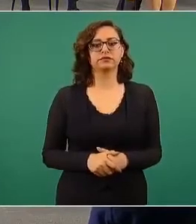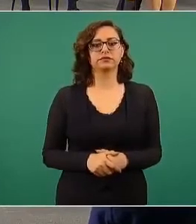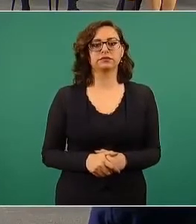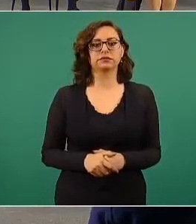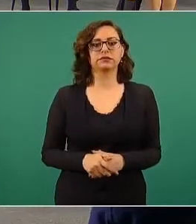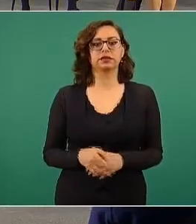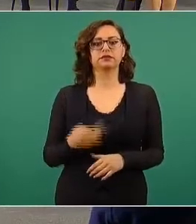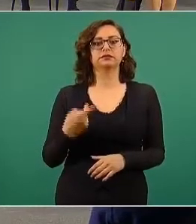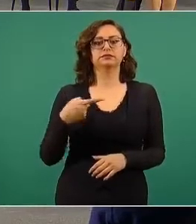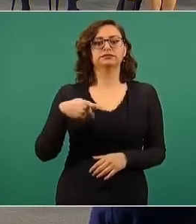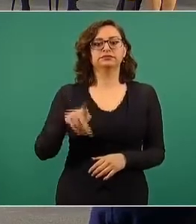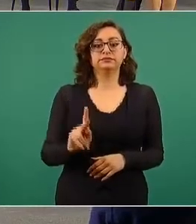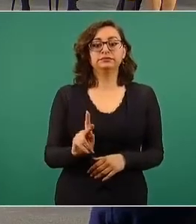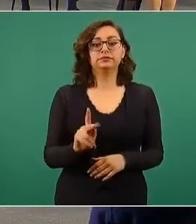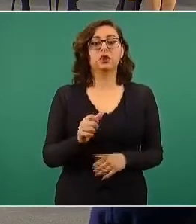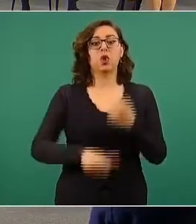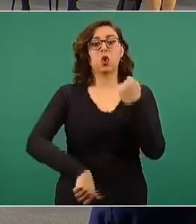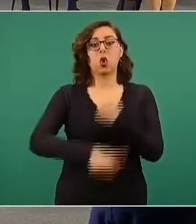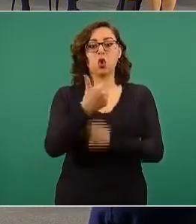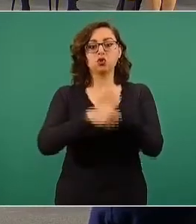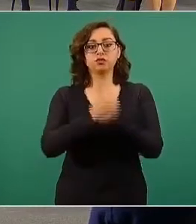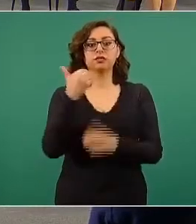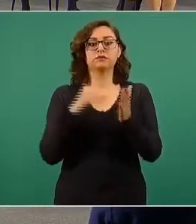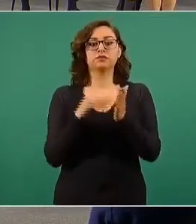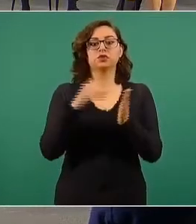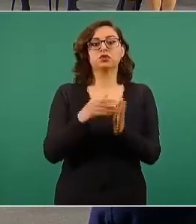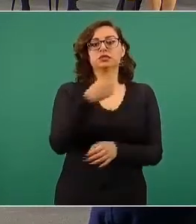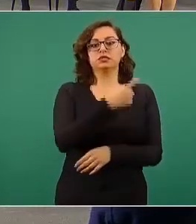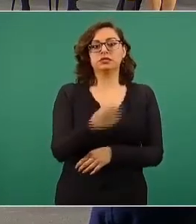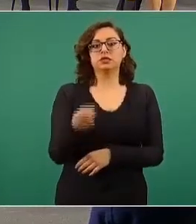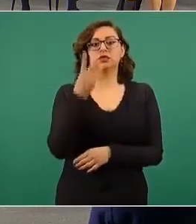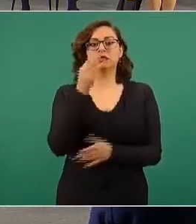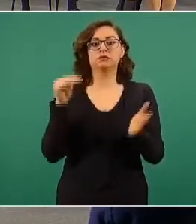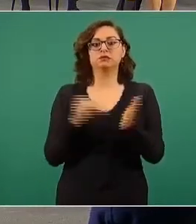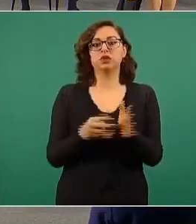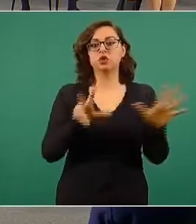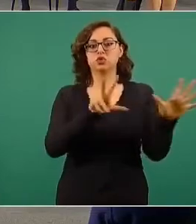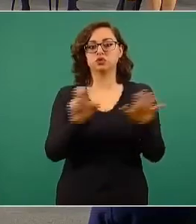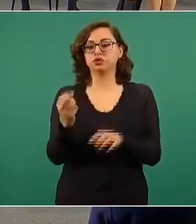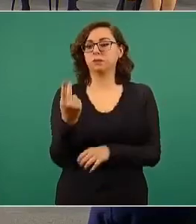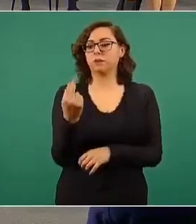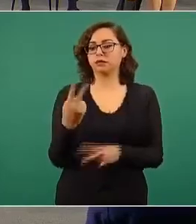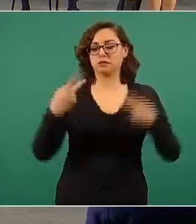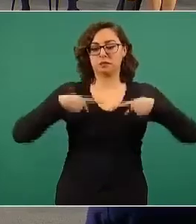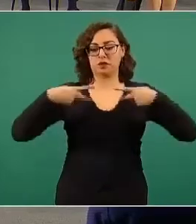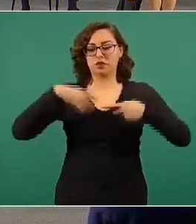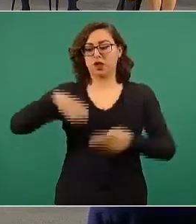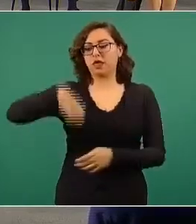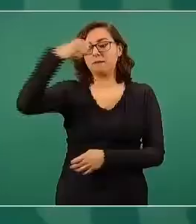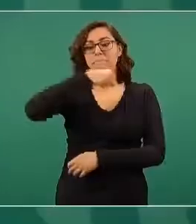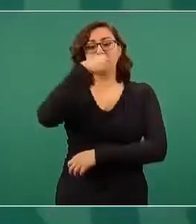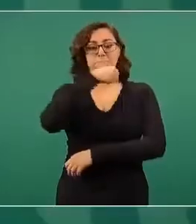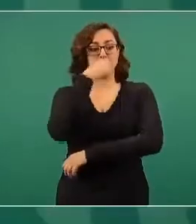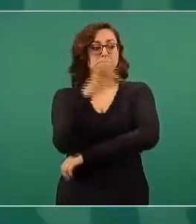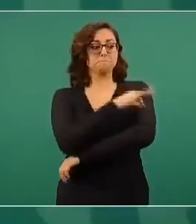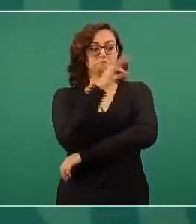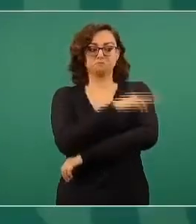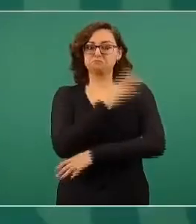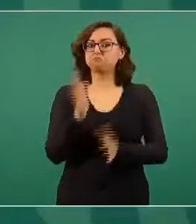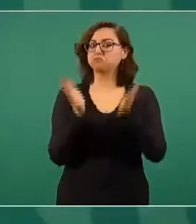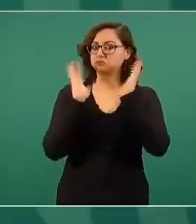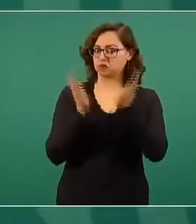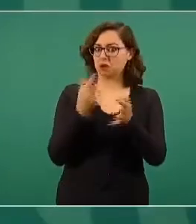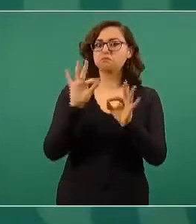11 millones 103 mil 825. Los que quedaron pendientes, estuvo